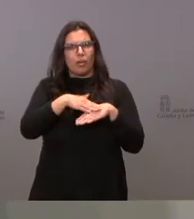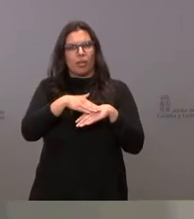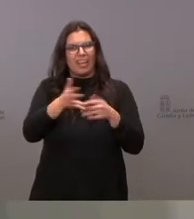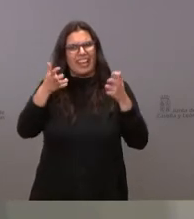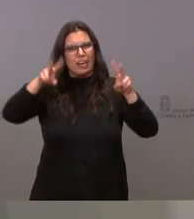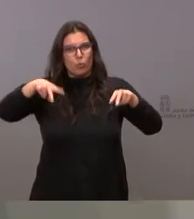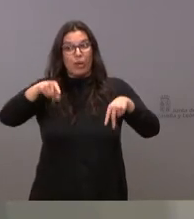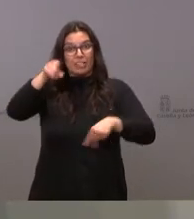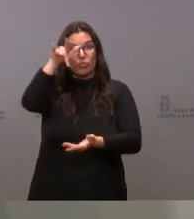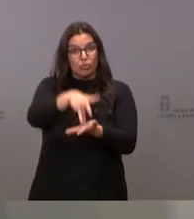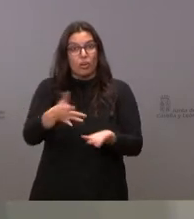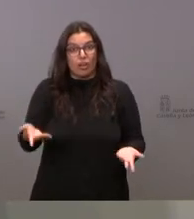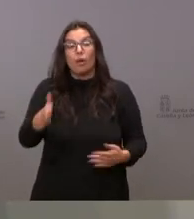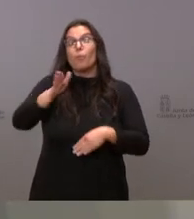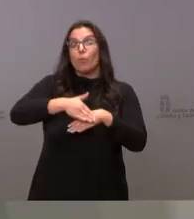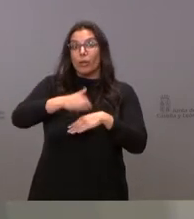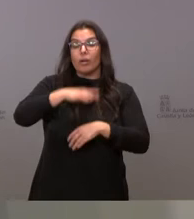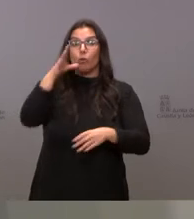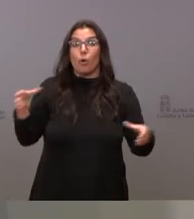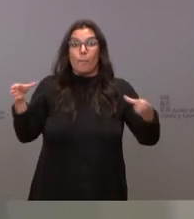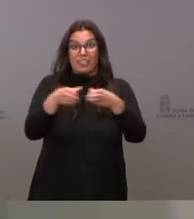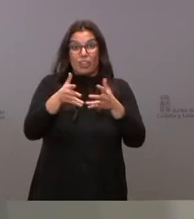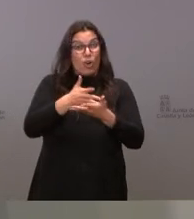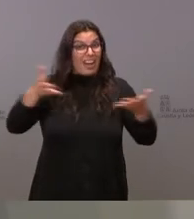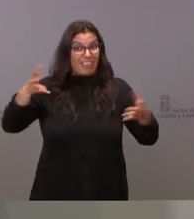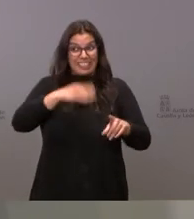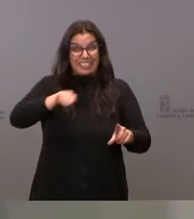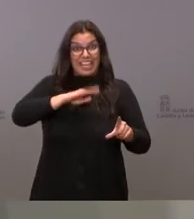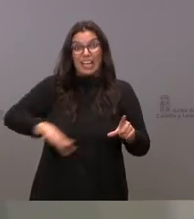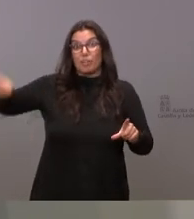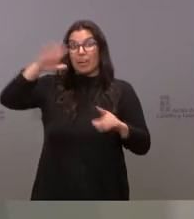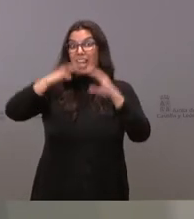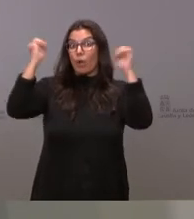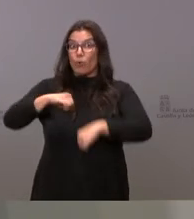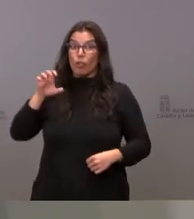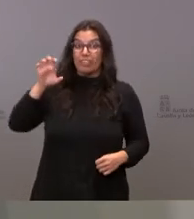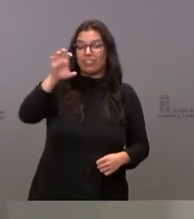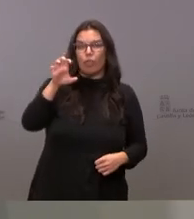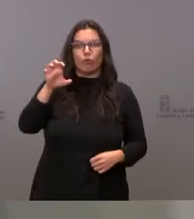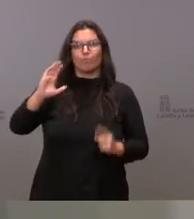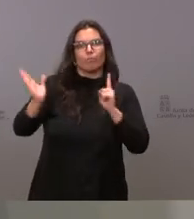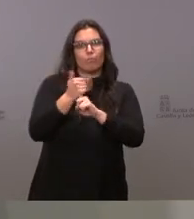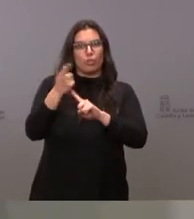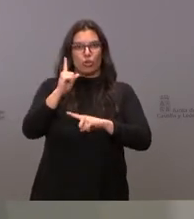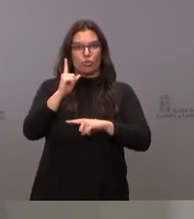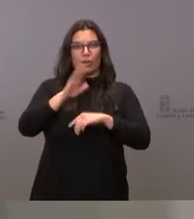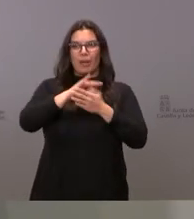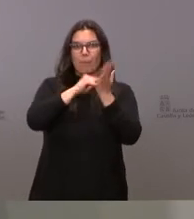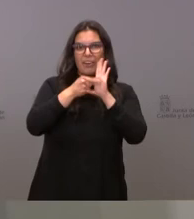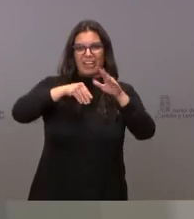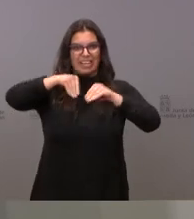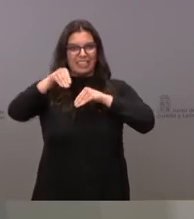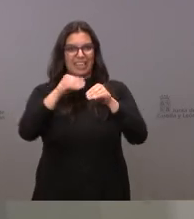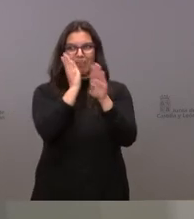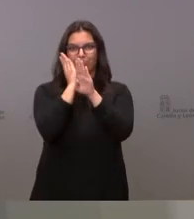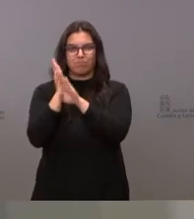ocurriendo. Y esto ocurre porque los grandes partidos son incapaces de llegar a acuerdos nacionales, de planificar las estrategias, de planificar